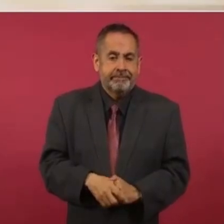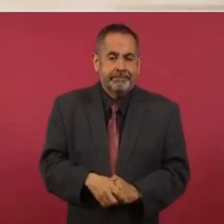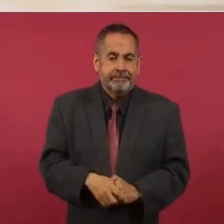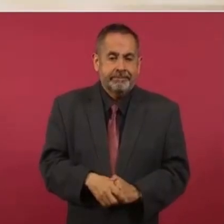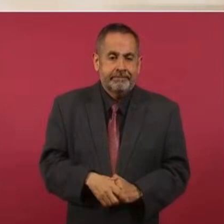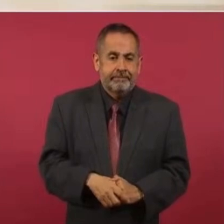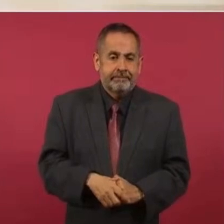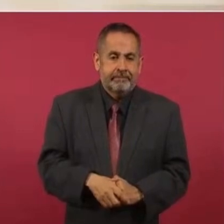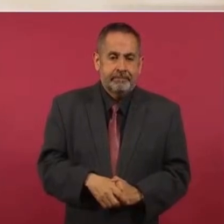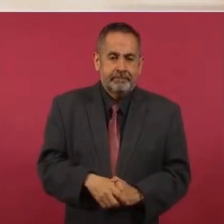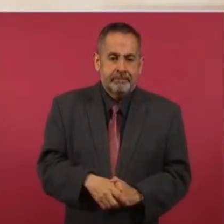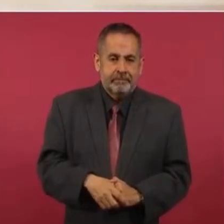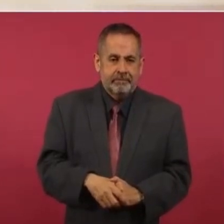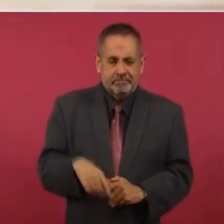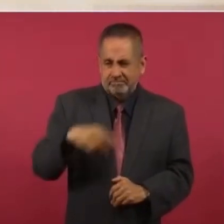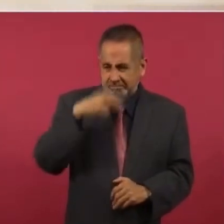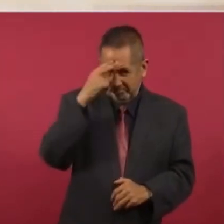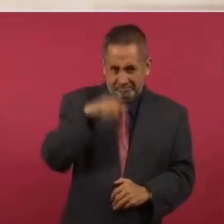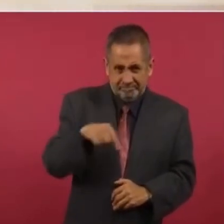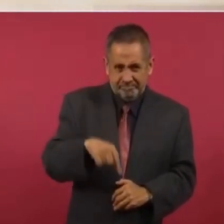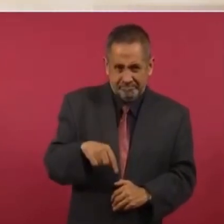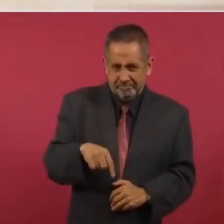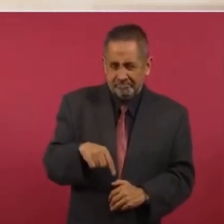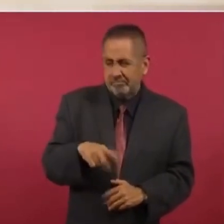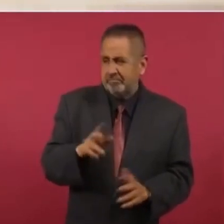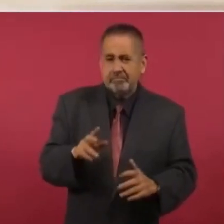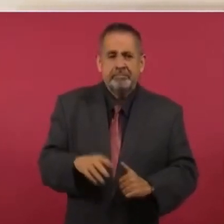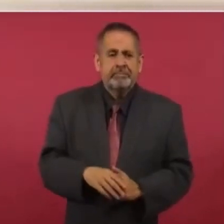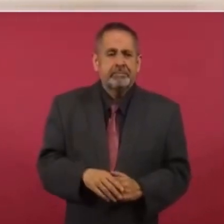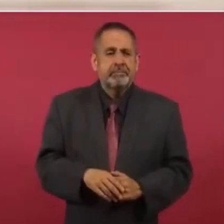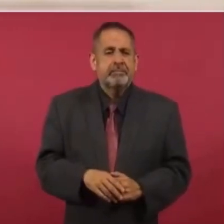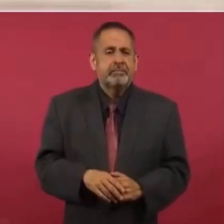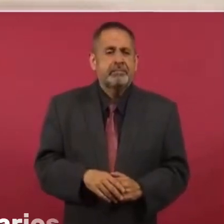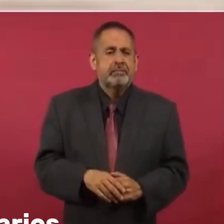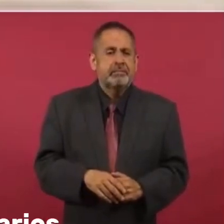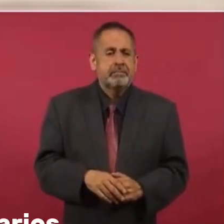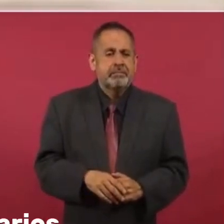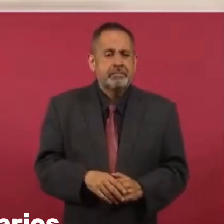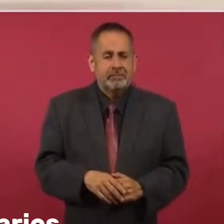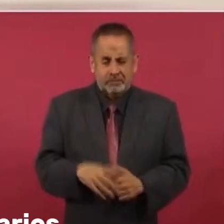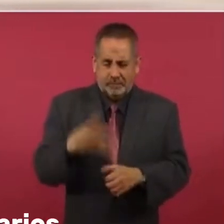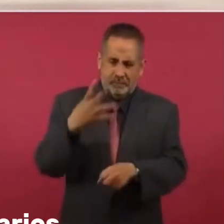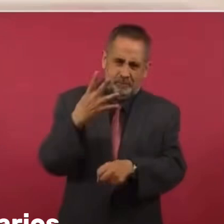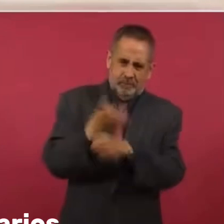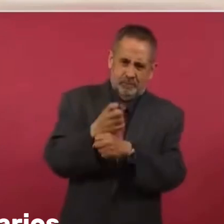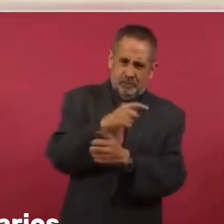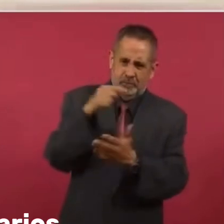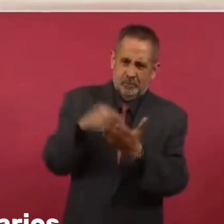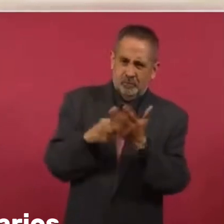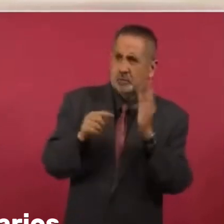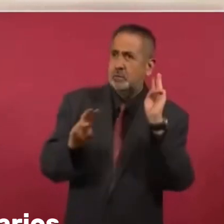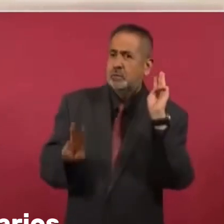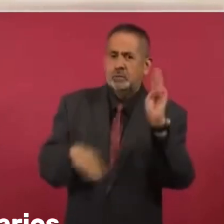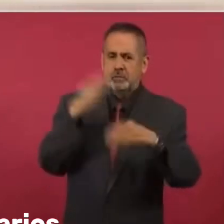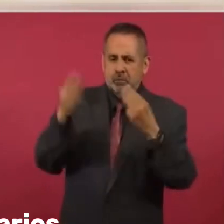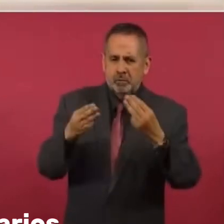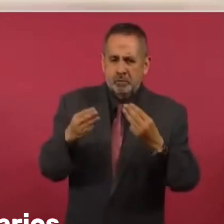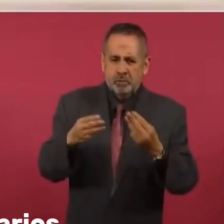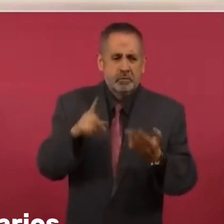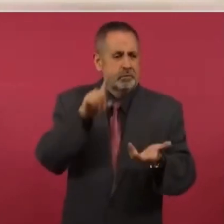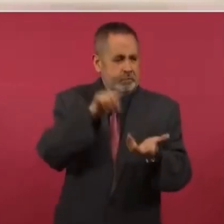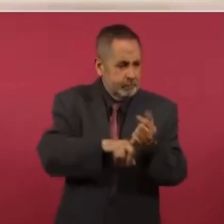Ya México para entonces era el cuarto lugar en el mundo en